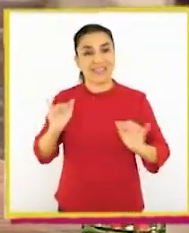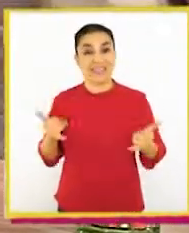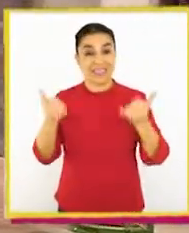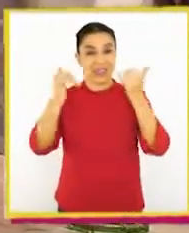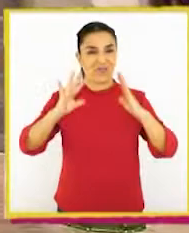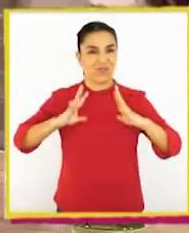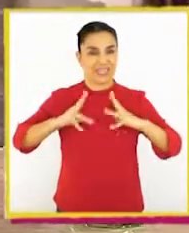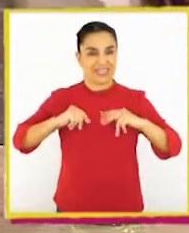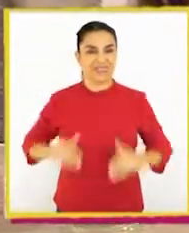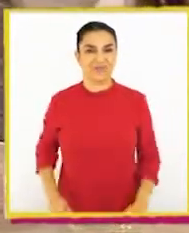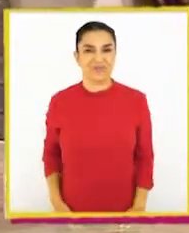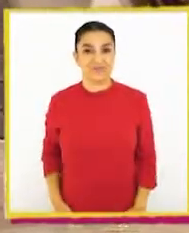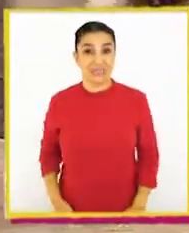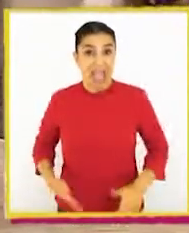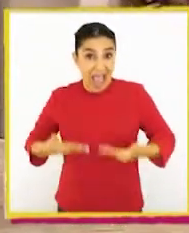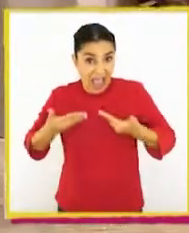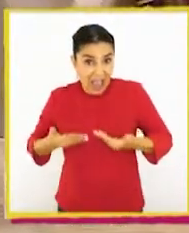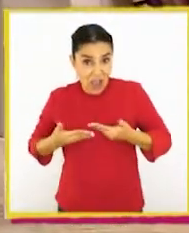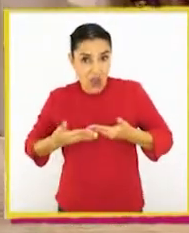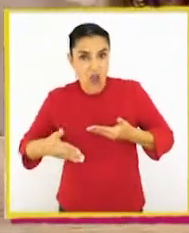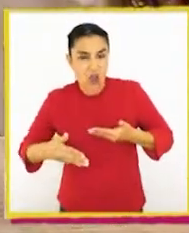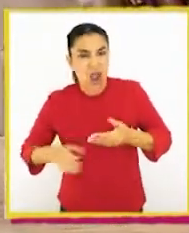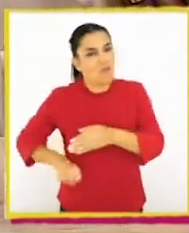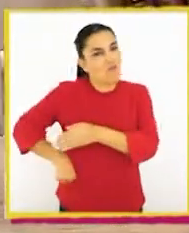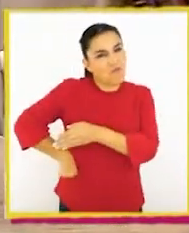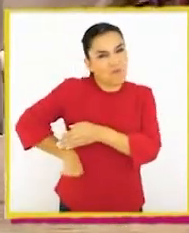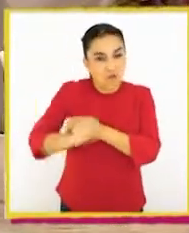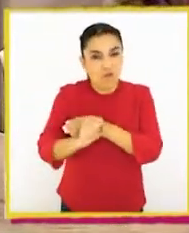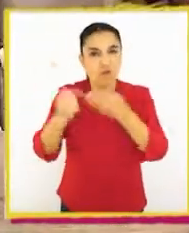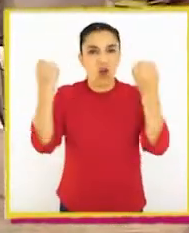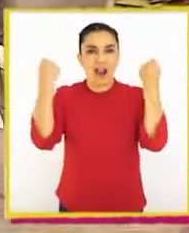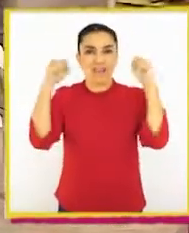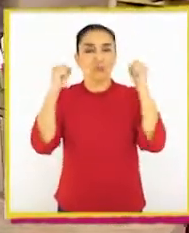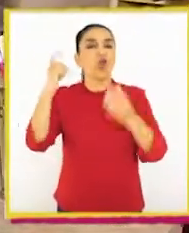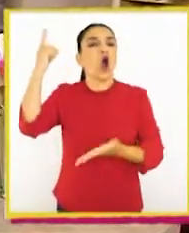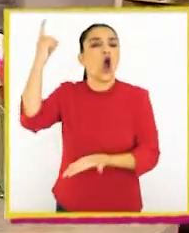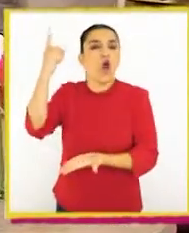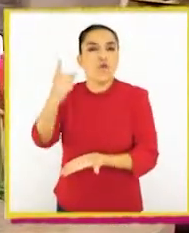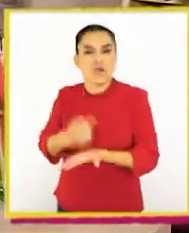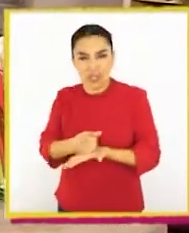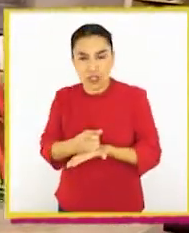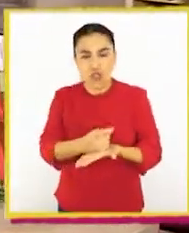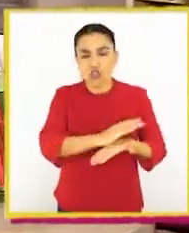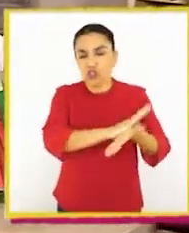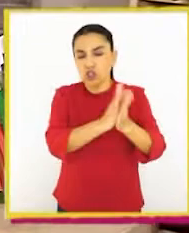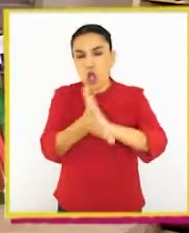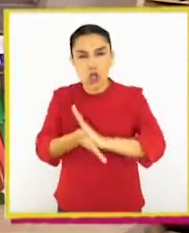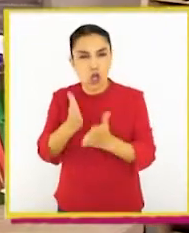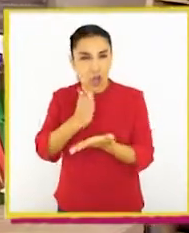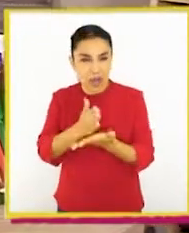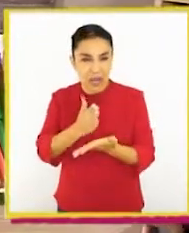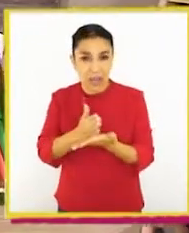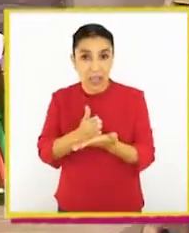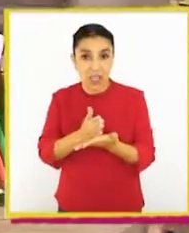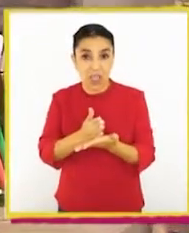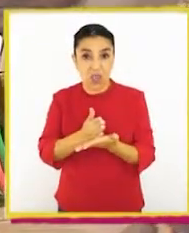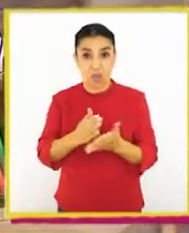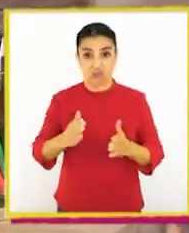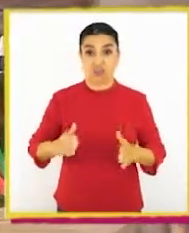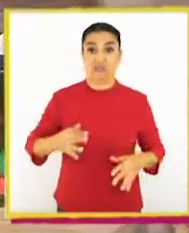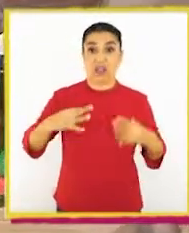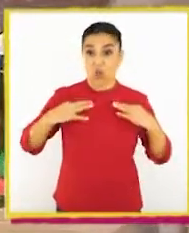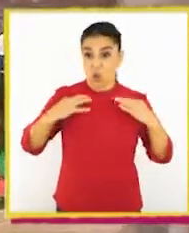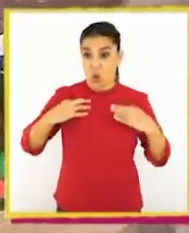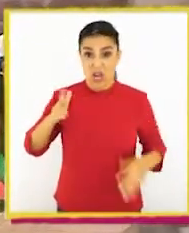y feliz. Desde ahora, el fútbol será el deporte obligatorio en todo el colegio. Ya nadie usará